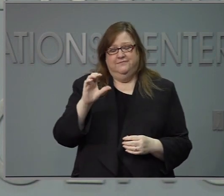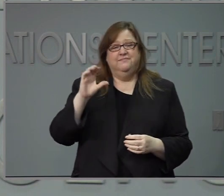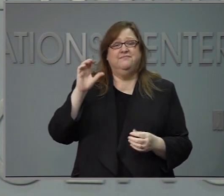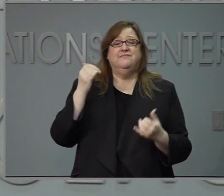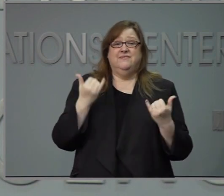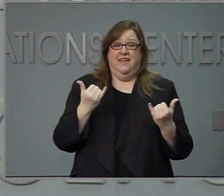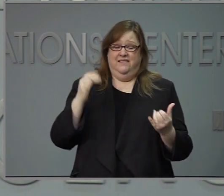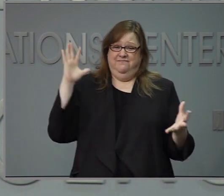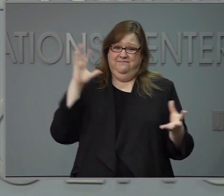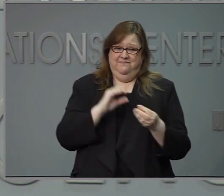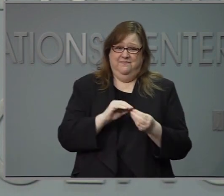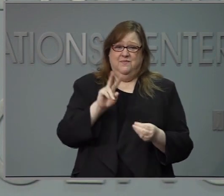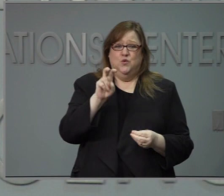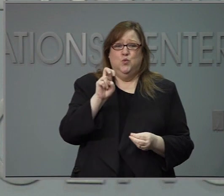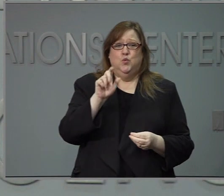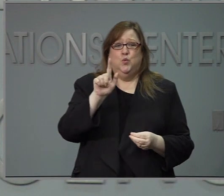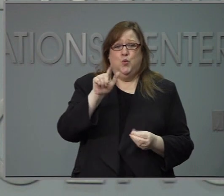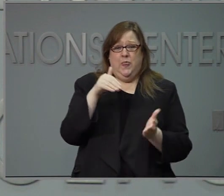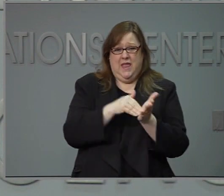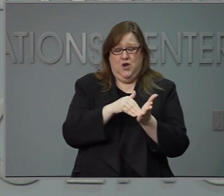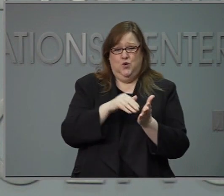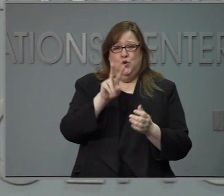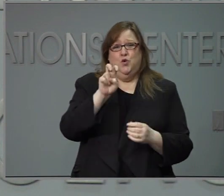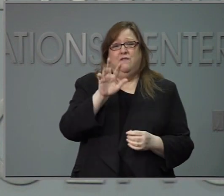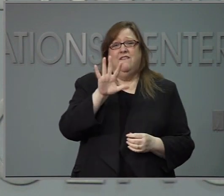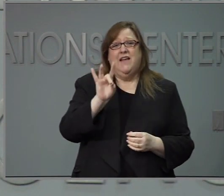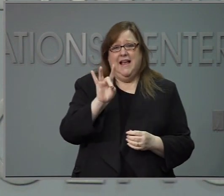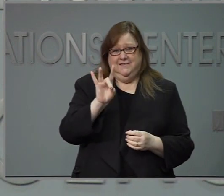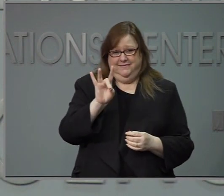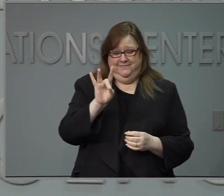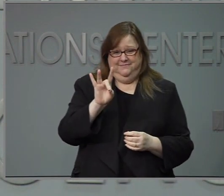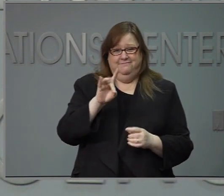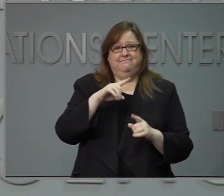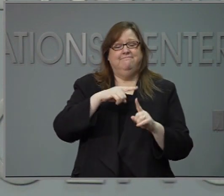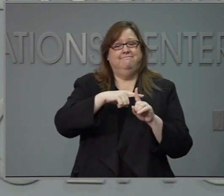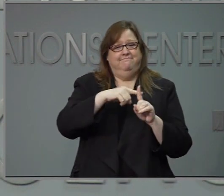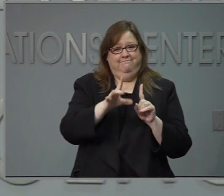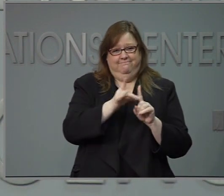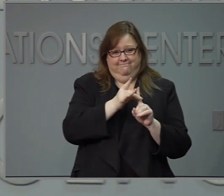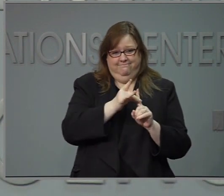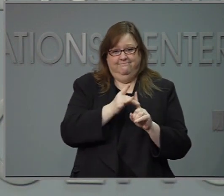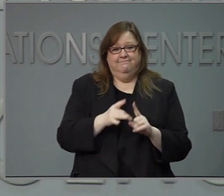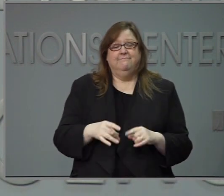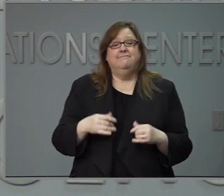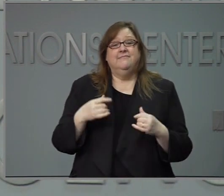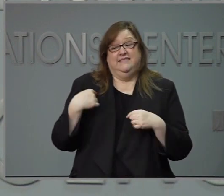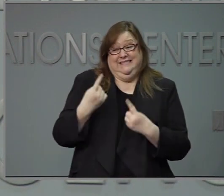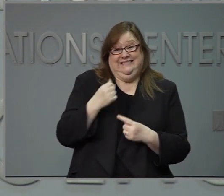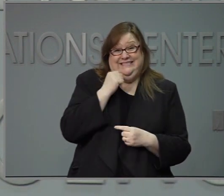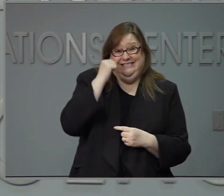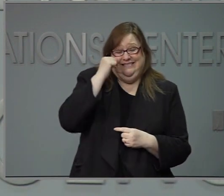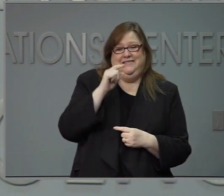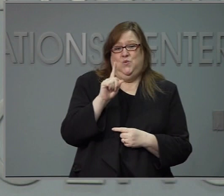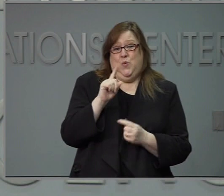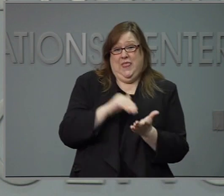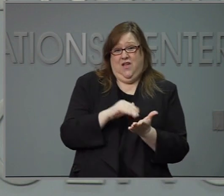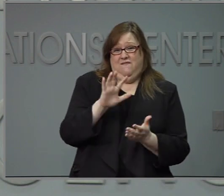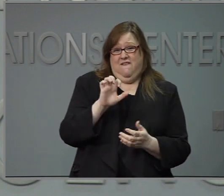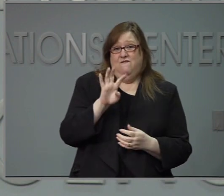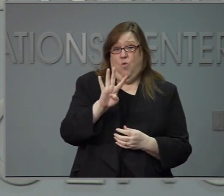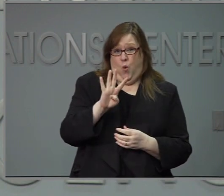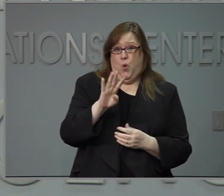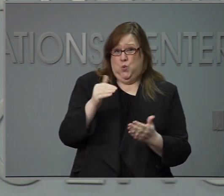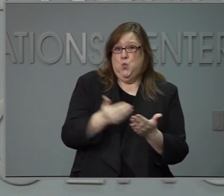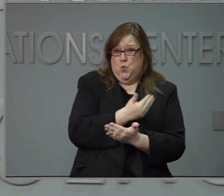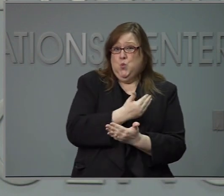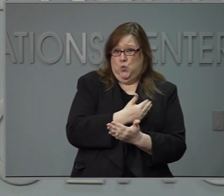doscientos veintiún casos, y también mil quinientos cuatro nuevos casos que se reportaron ayer mil trece personas en el hospital